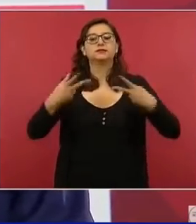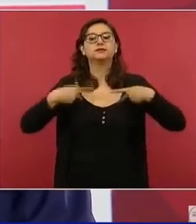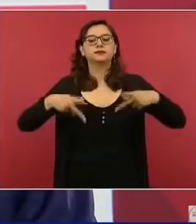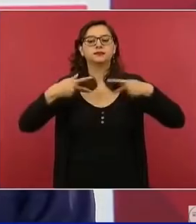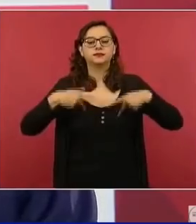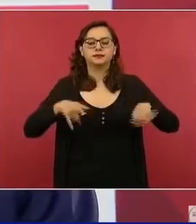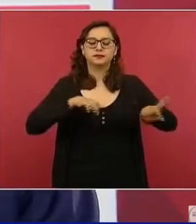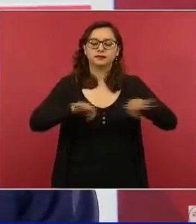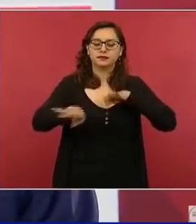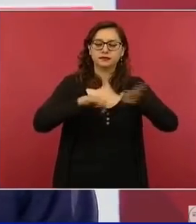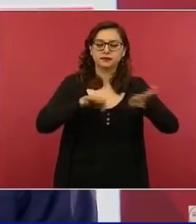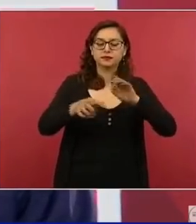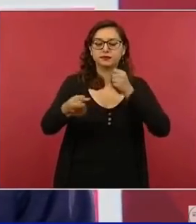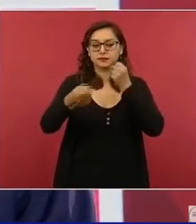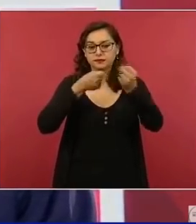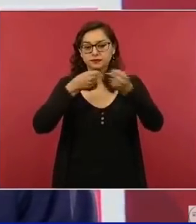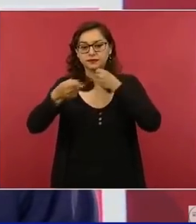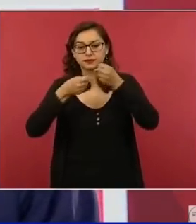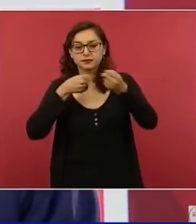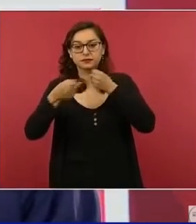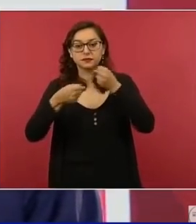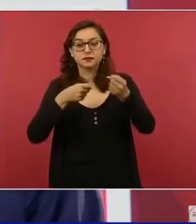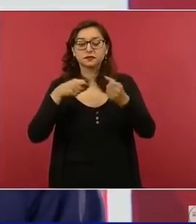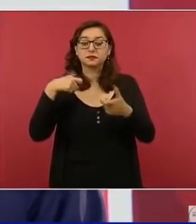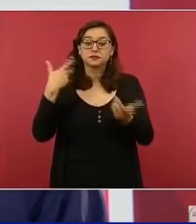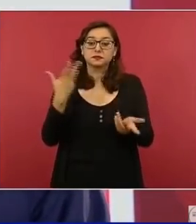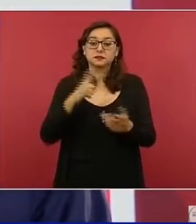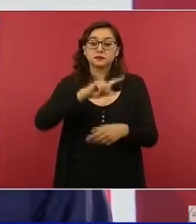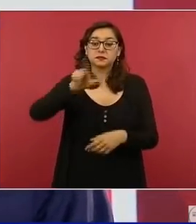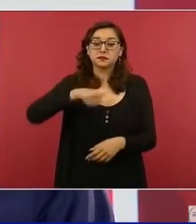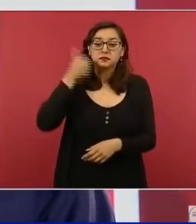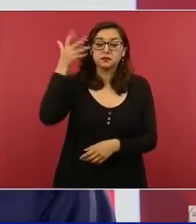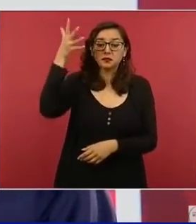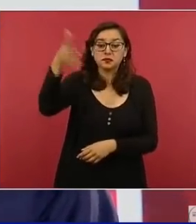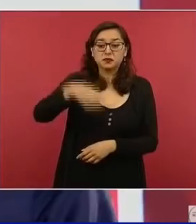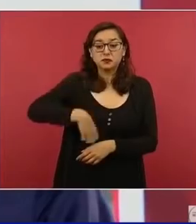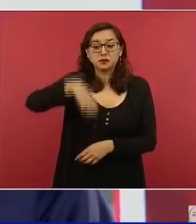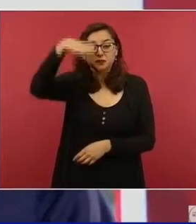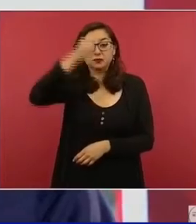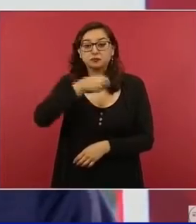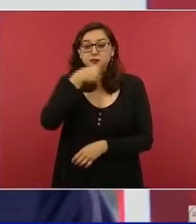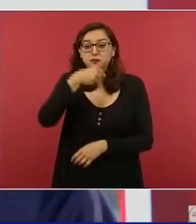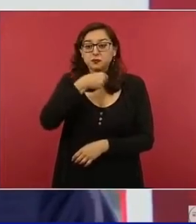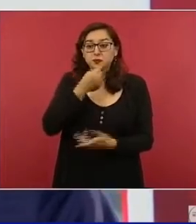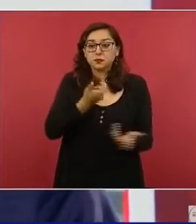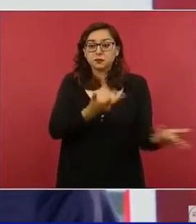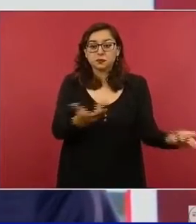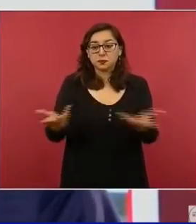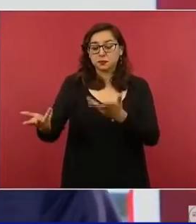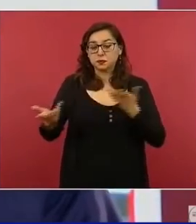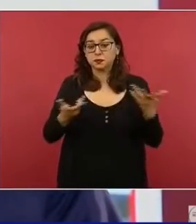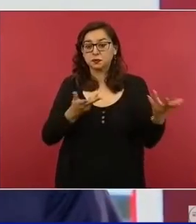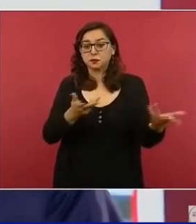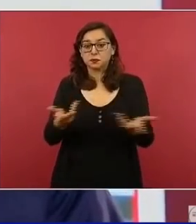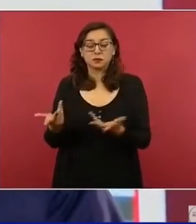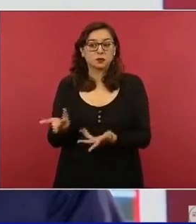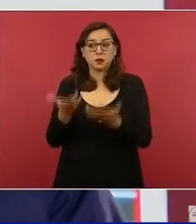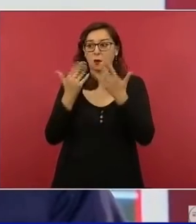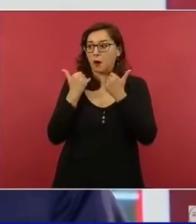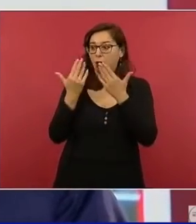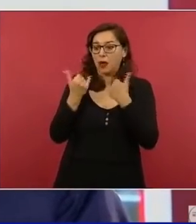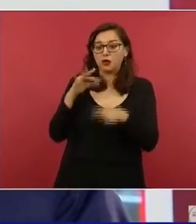sin nada, sin atención médica